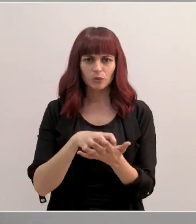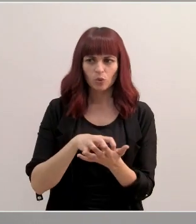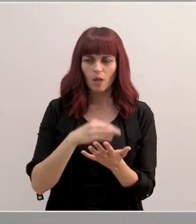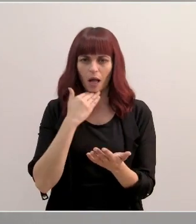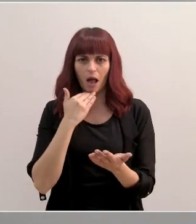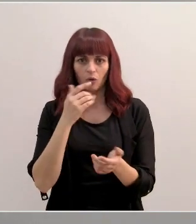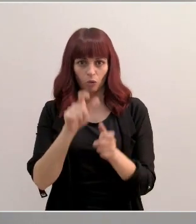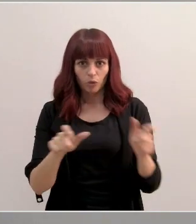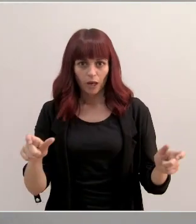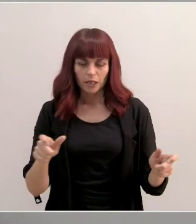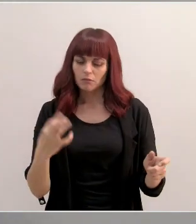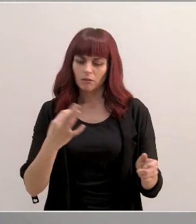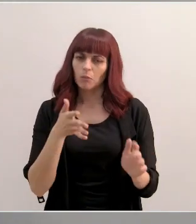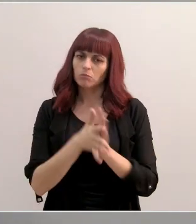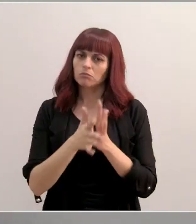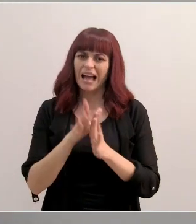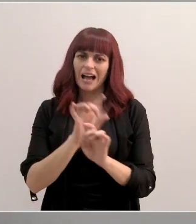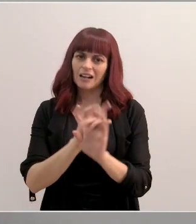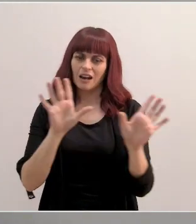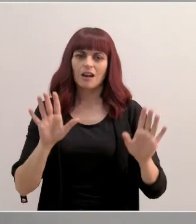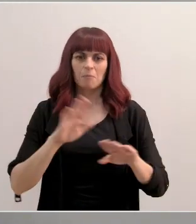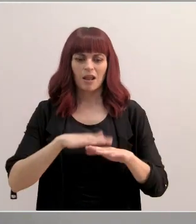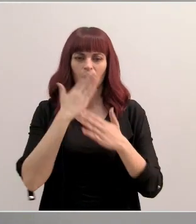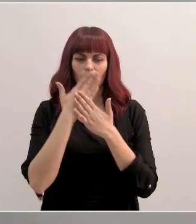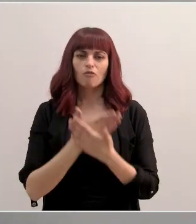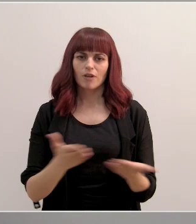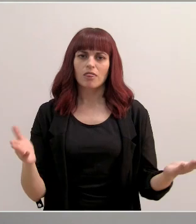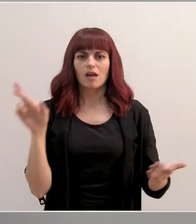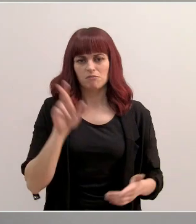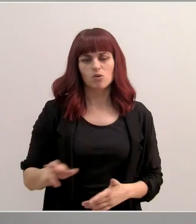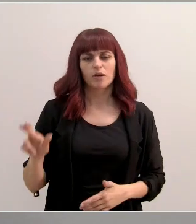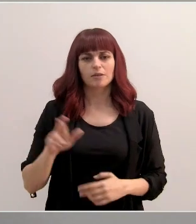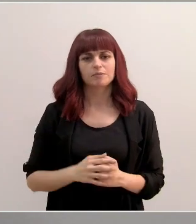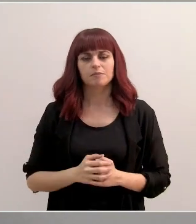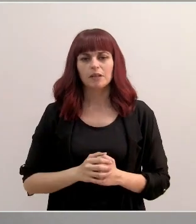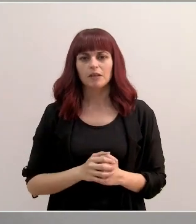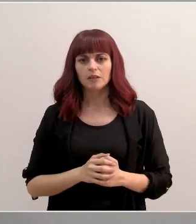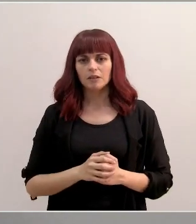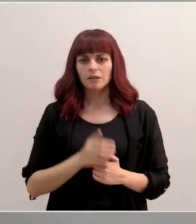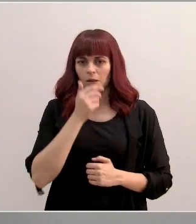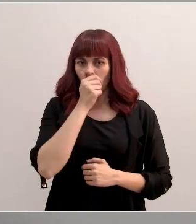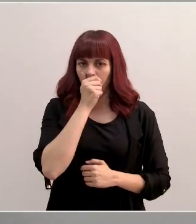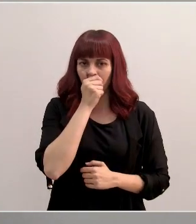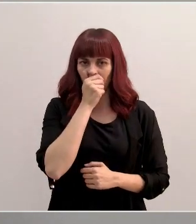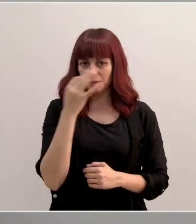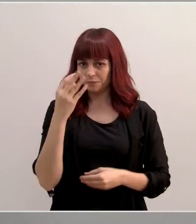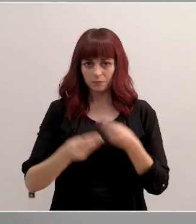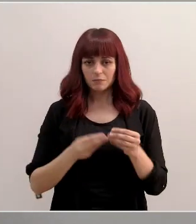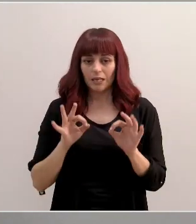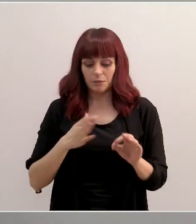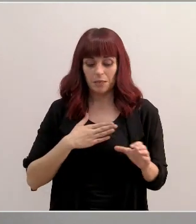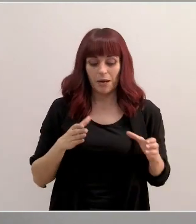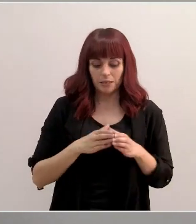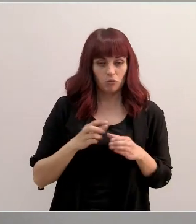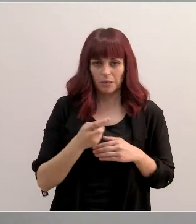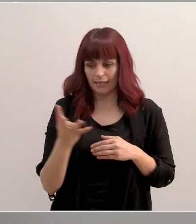a la ciudadanía y para recuperar la confianza de la ciudadanía. Y así creo que debemos hacer, tanto los de mi partido